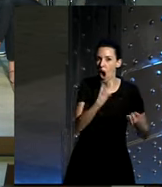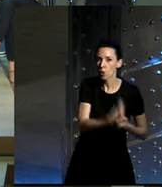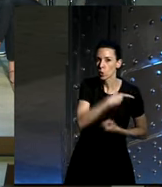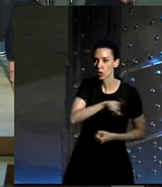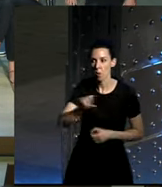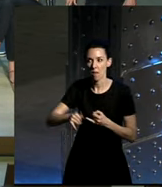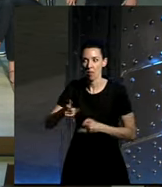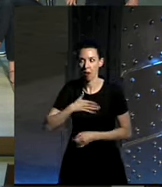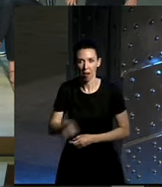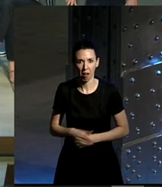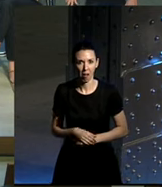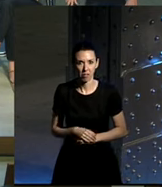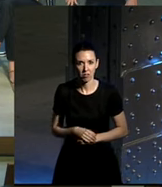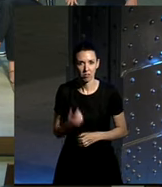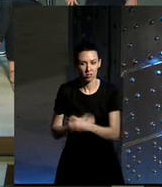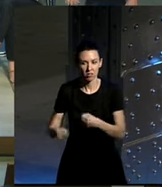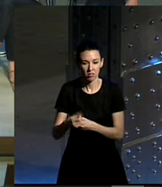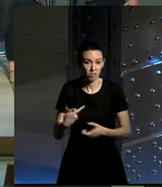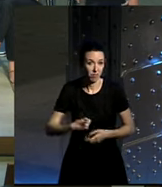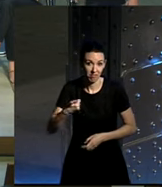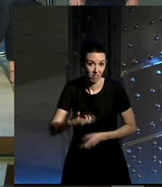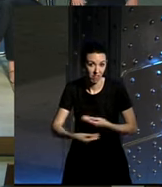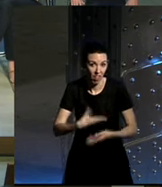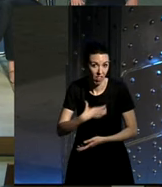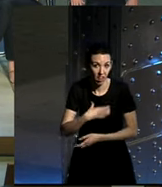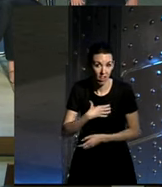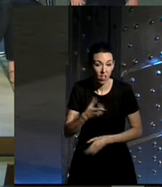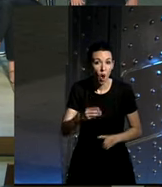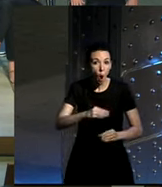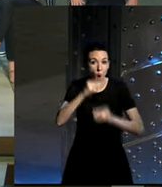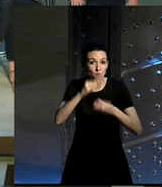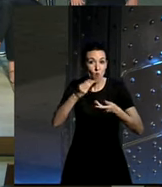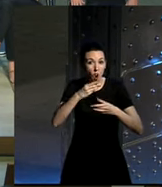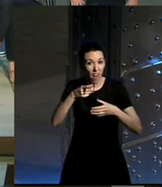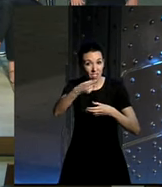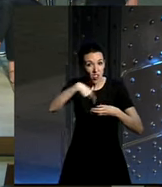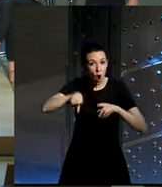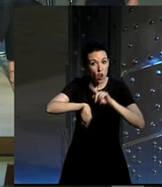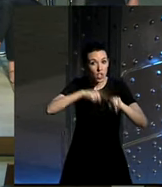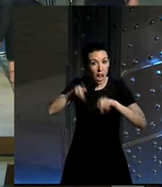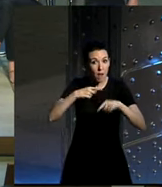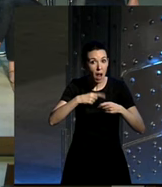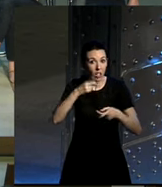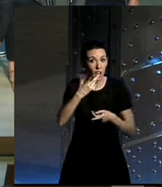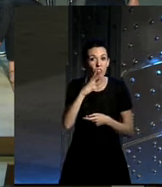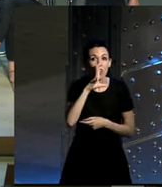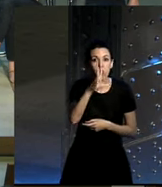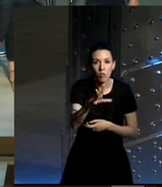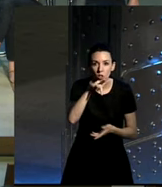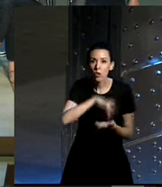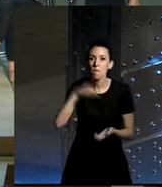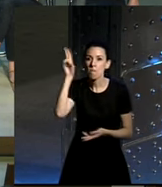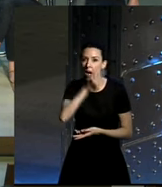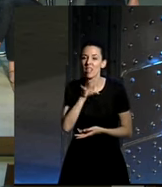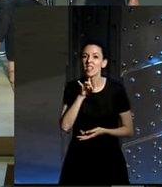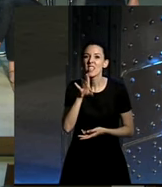bicicleta ahí no hay nada que hacer yo me apuesto un bocata de calamares a que dentro de 5 años con quien quiera de aquí a que dentro de 5 años en madrid hay